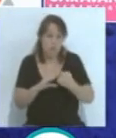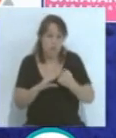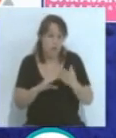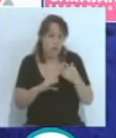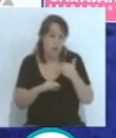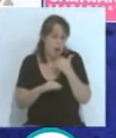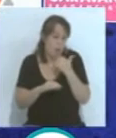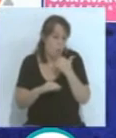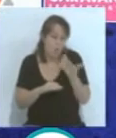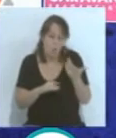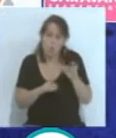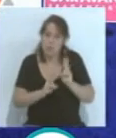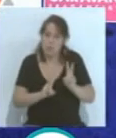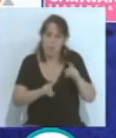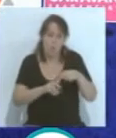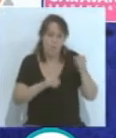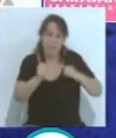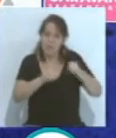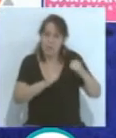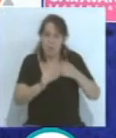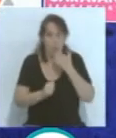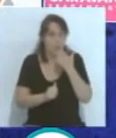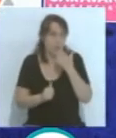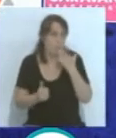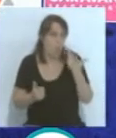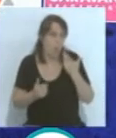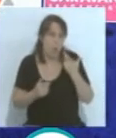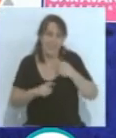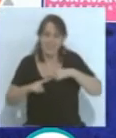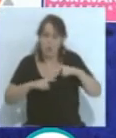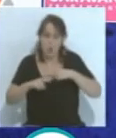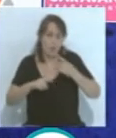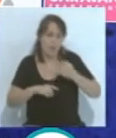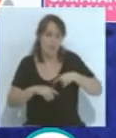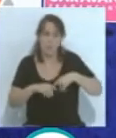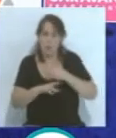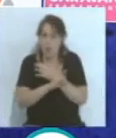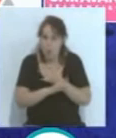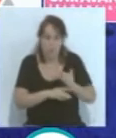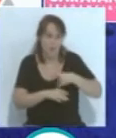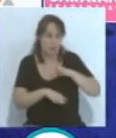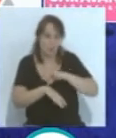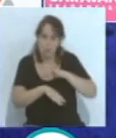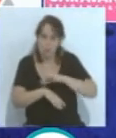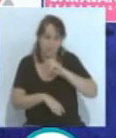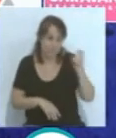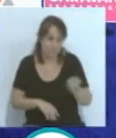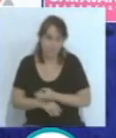activo de la competición, como pueden ser los entrenadores, jugadores, doctores, etcétera.